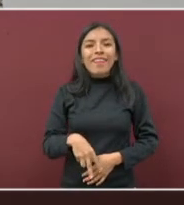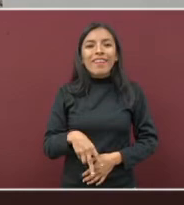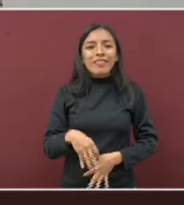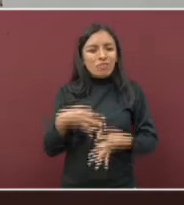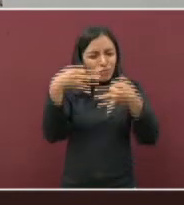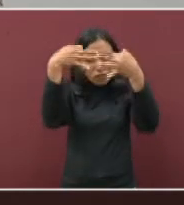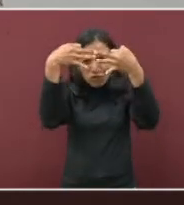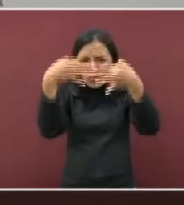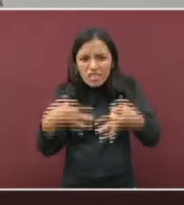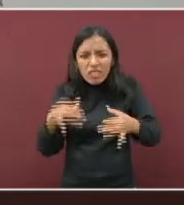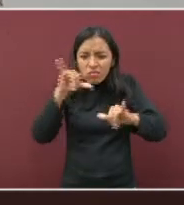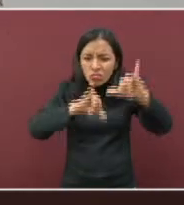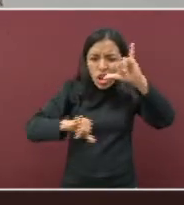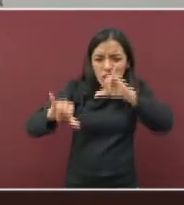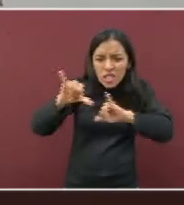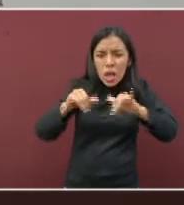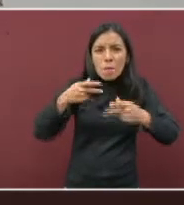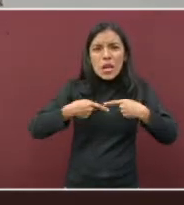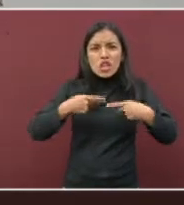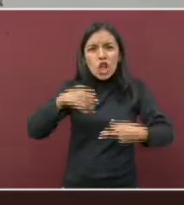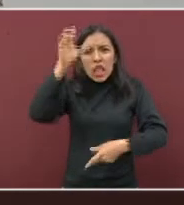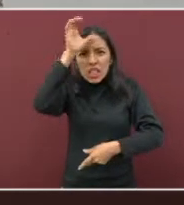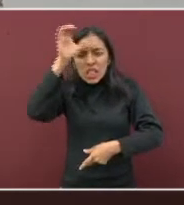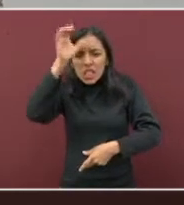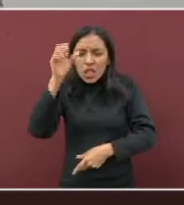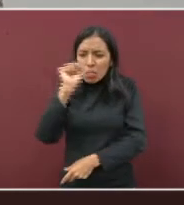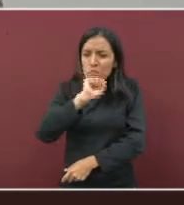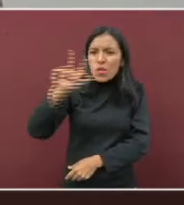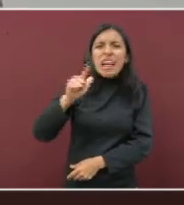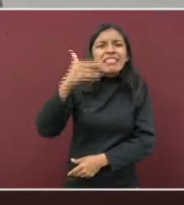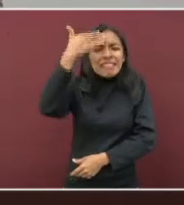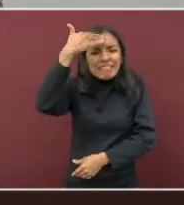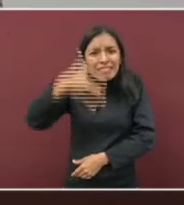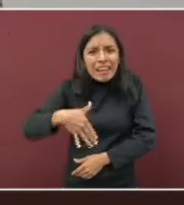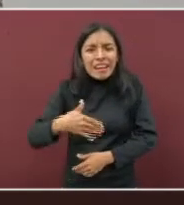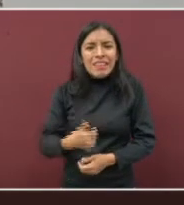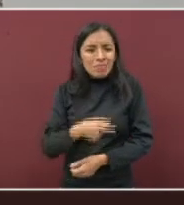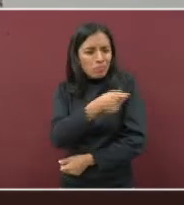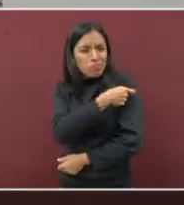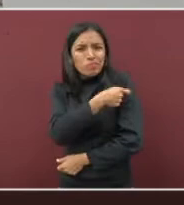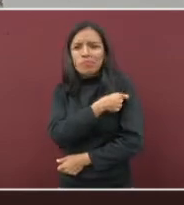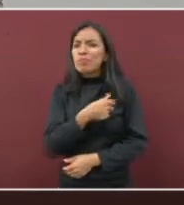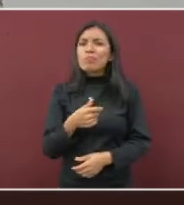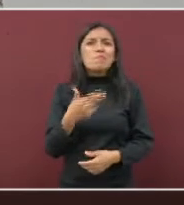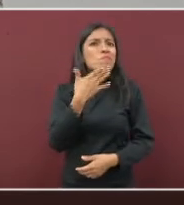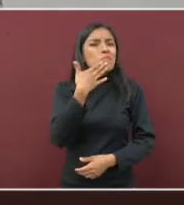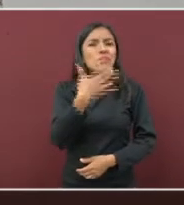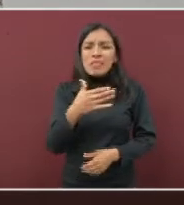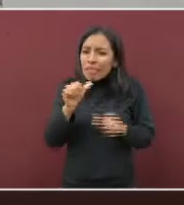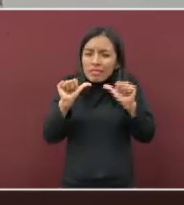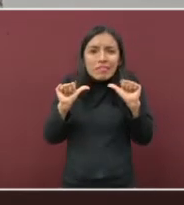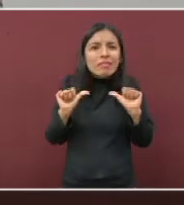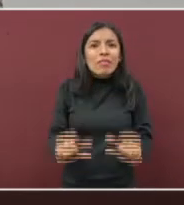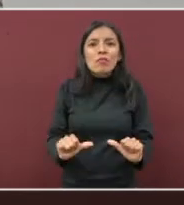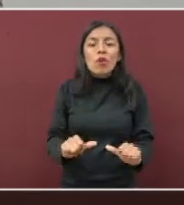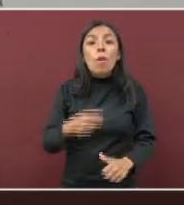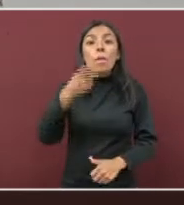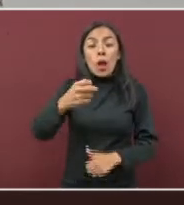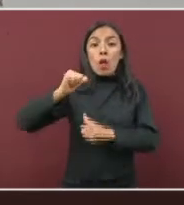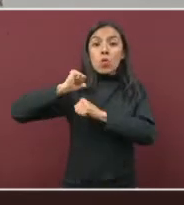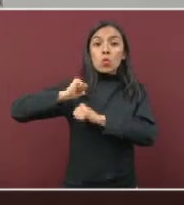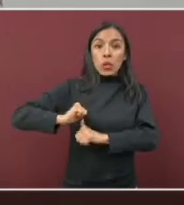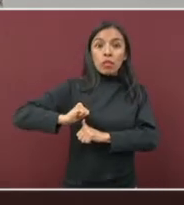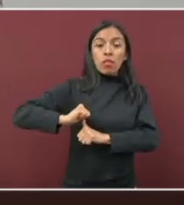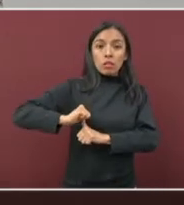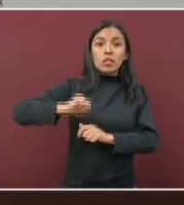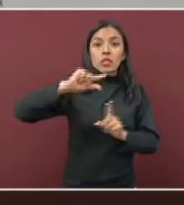Por eso es que las autoridades sanitarias, tanto internacional y federal, han instruido